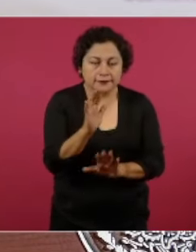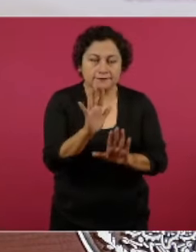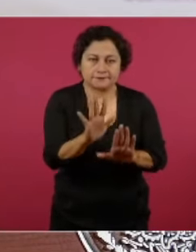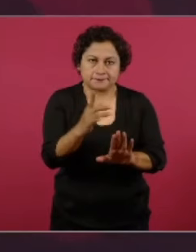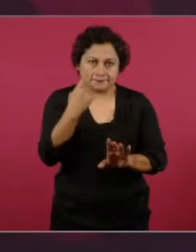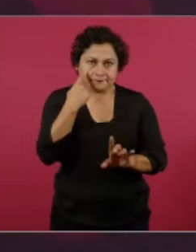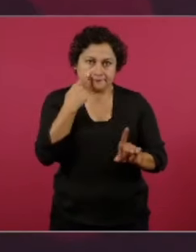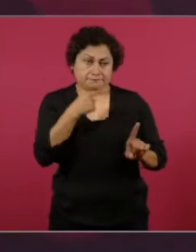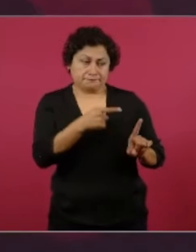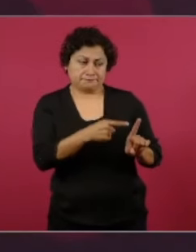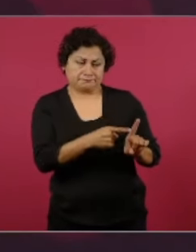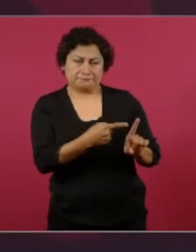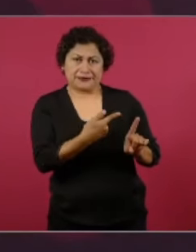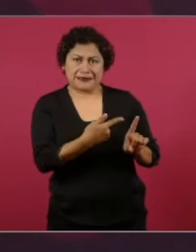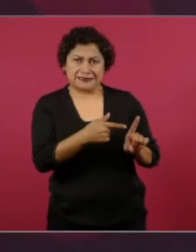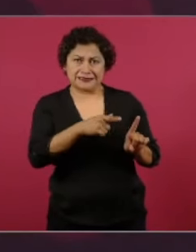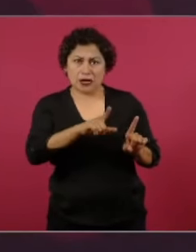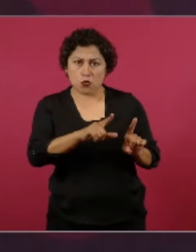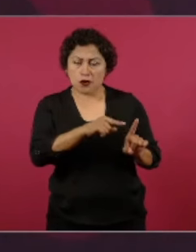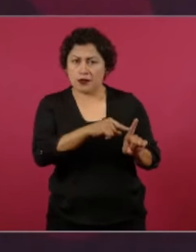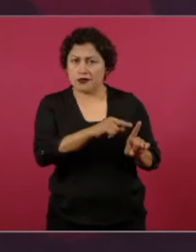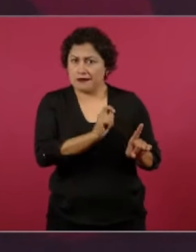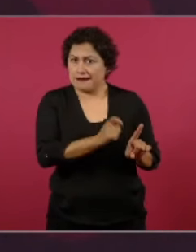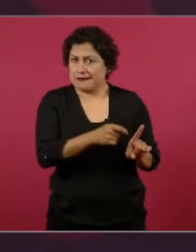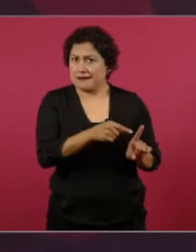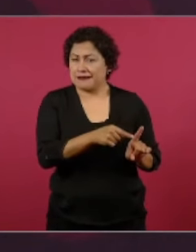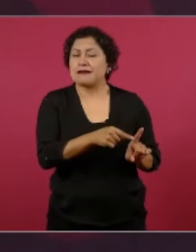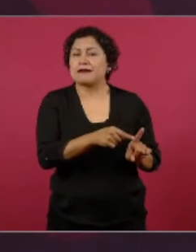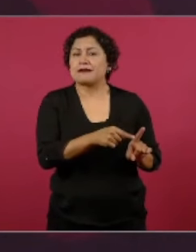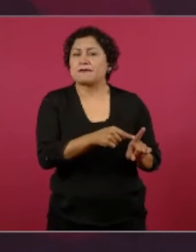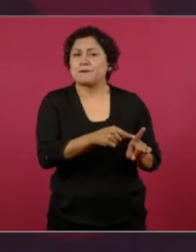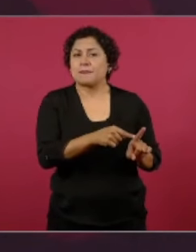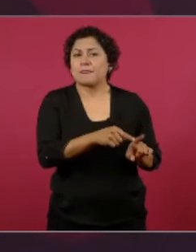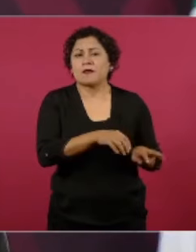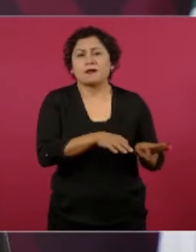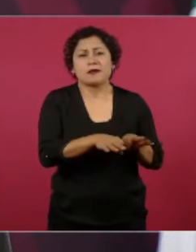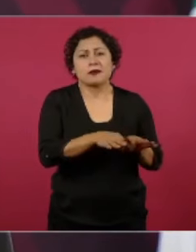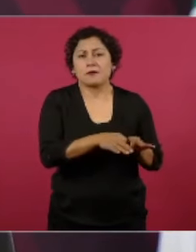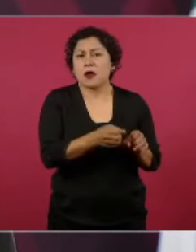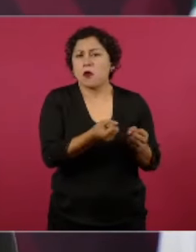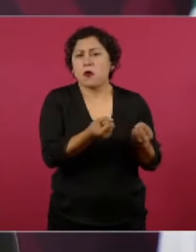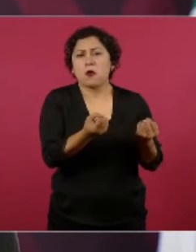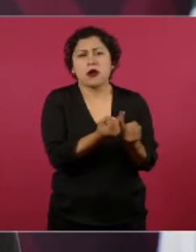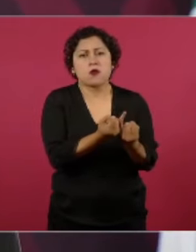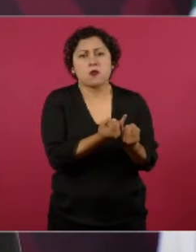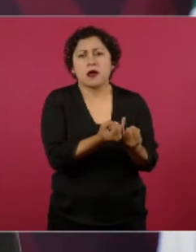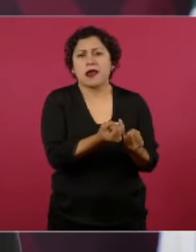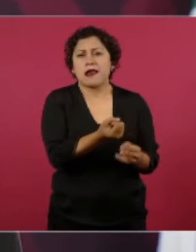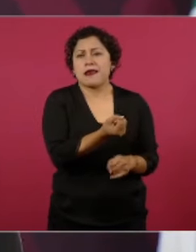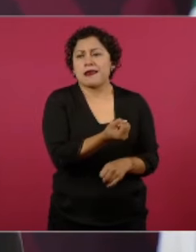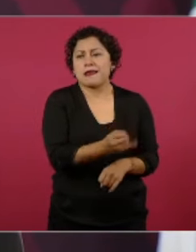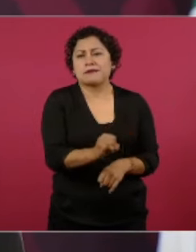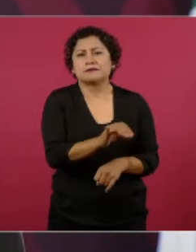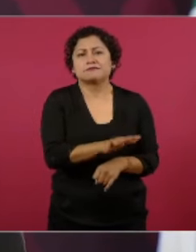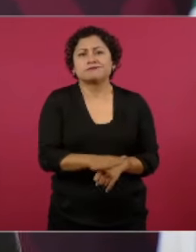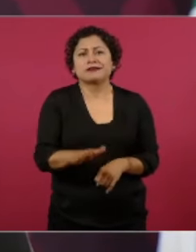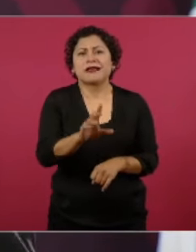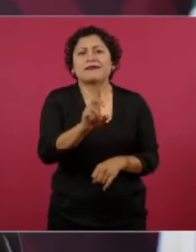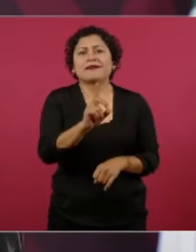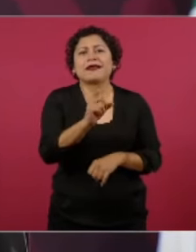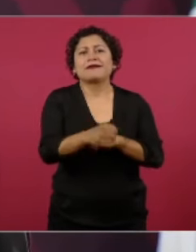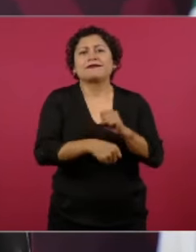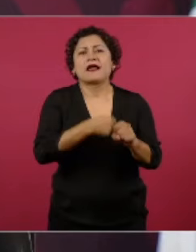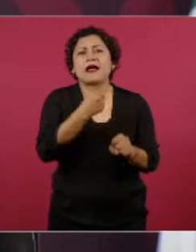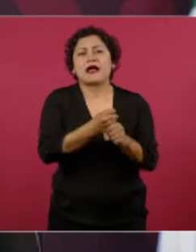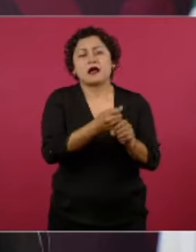entre otras cosas, más de 30 años desde